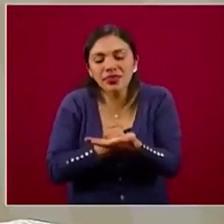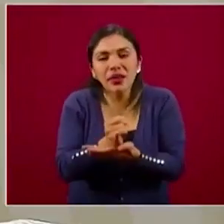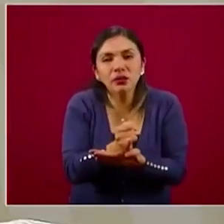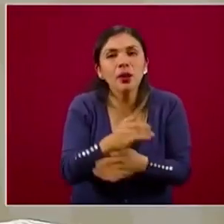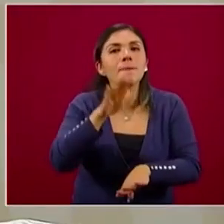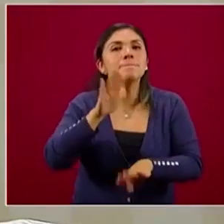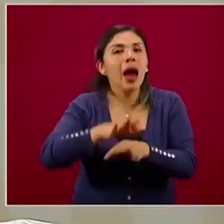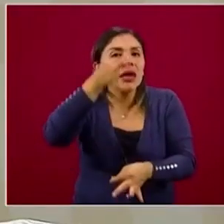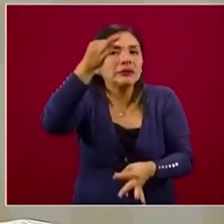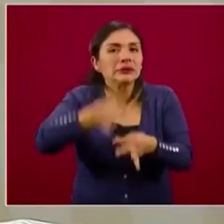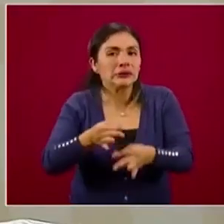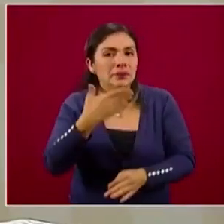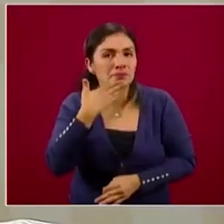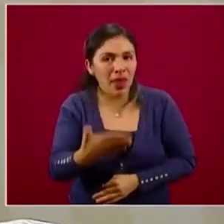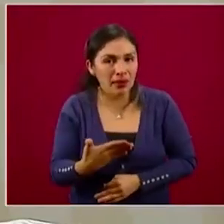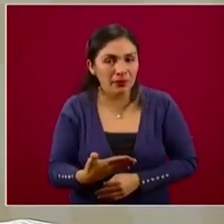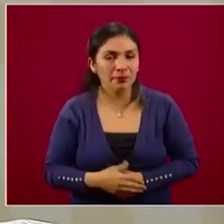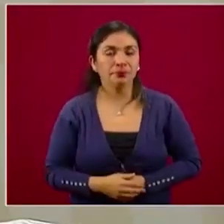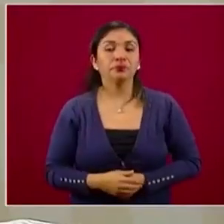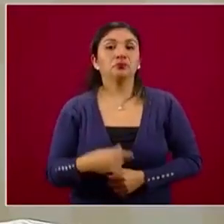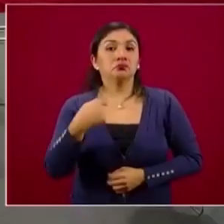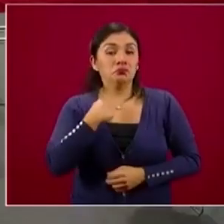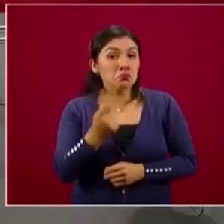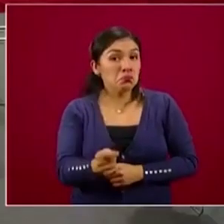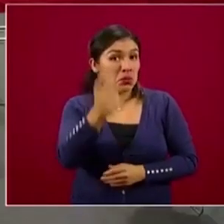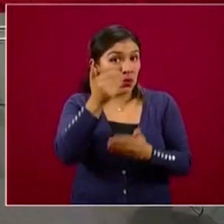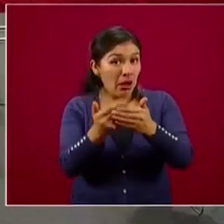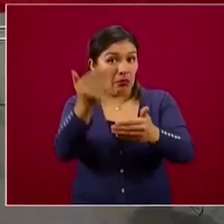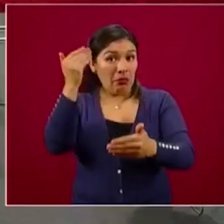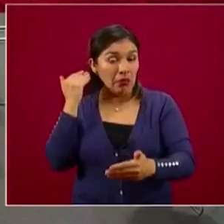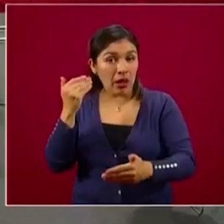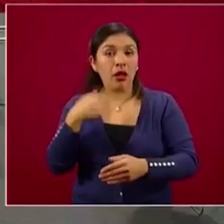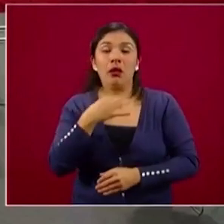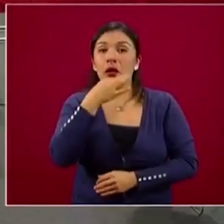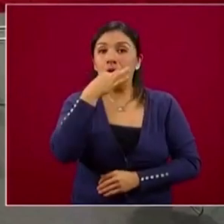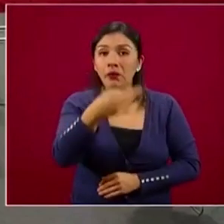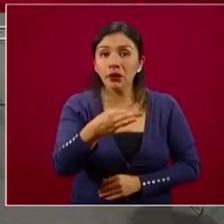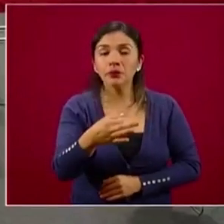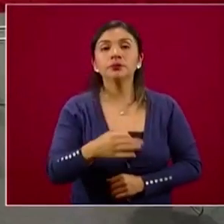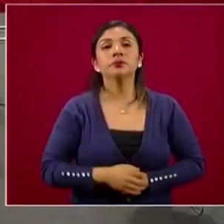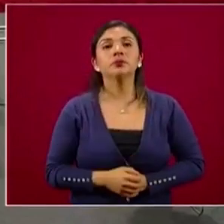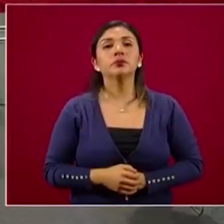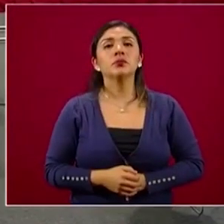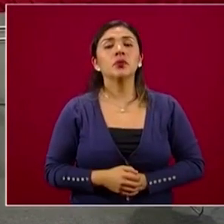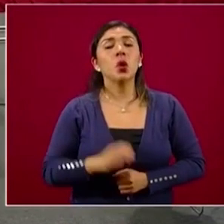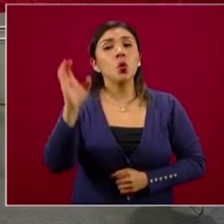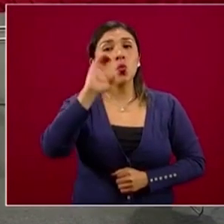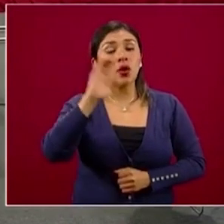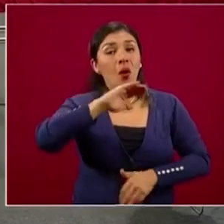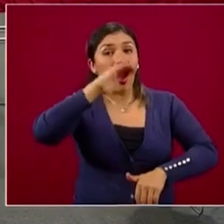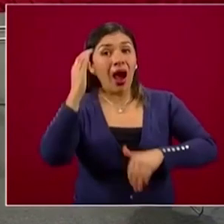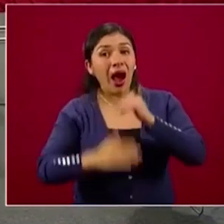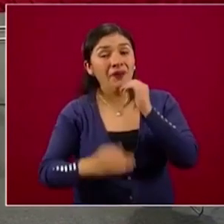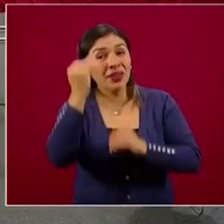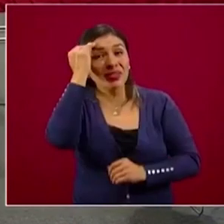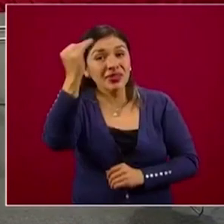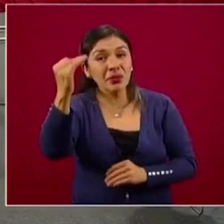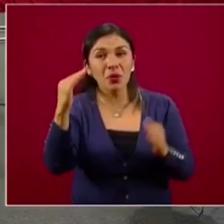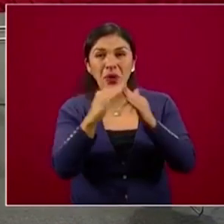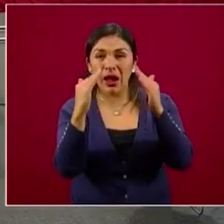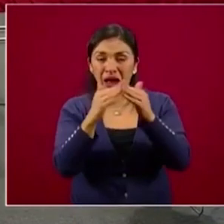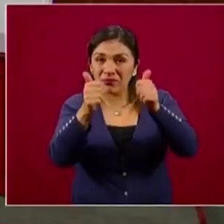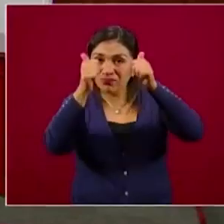concertadas. Advertimos desde el inicio, al terminar la Jornada Nacional de Sana Distancia,